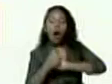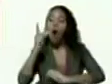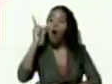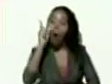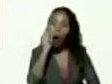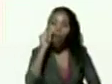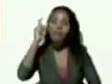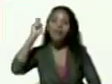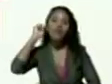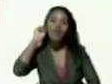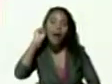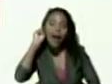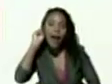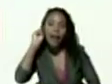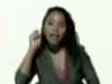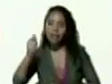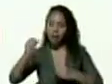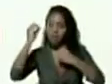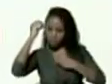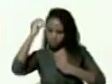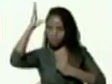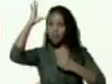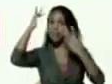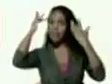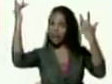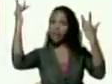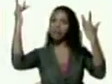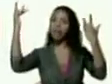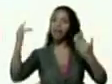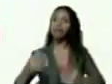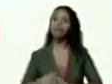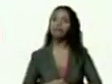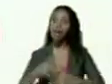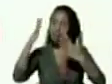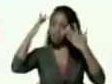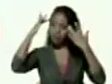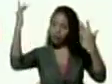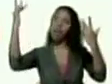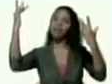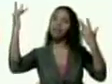y mujeres cultos cultos